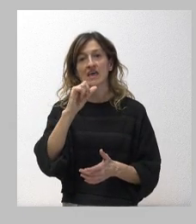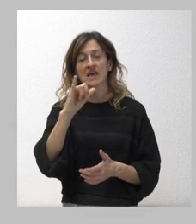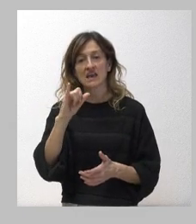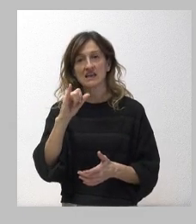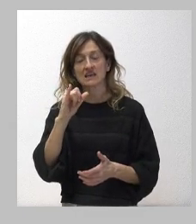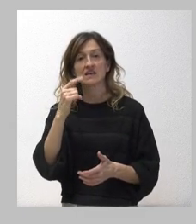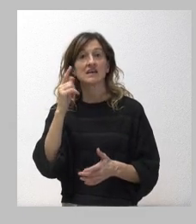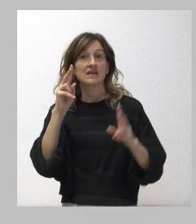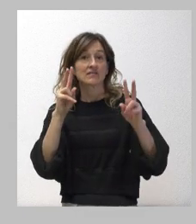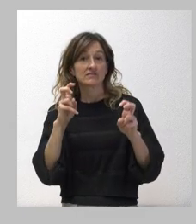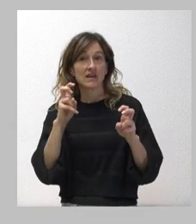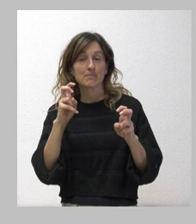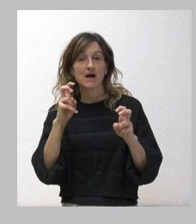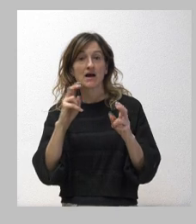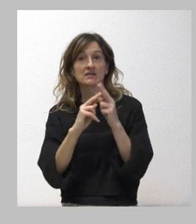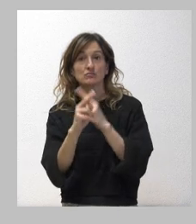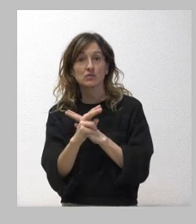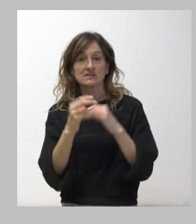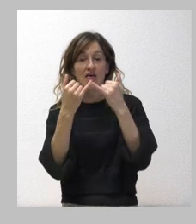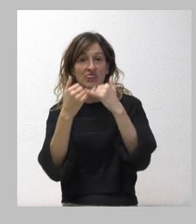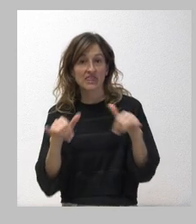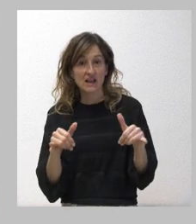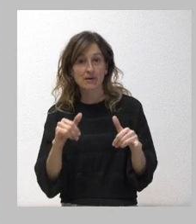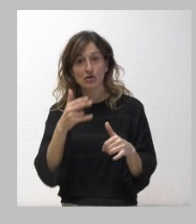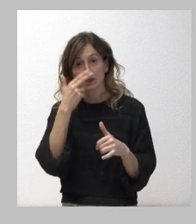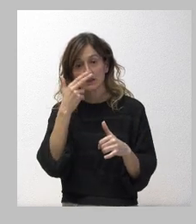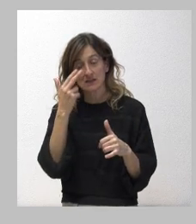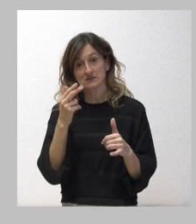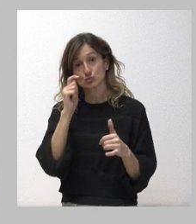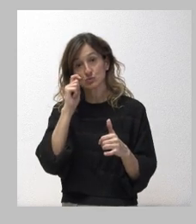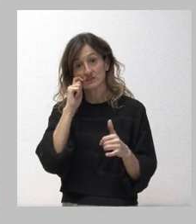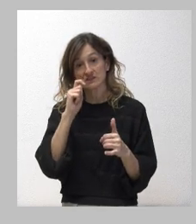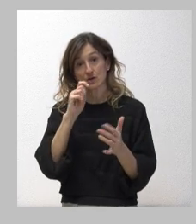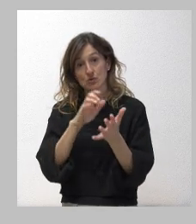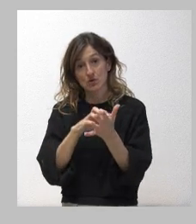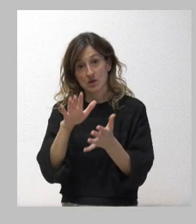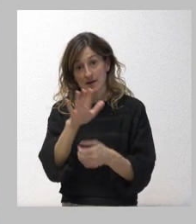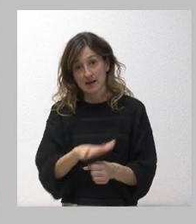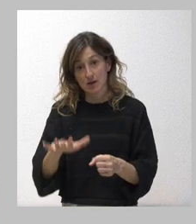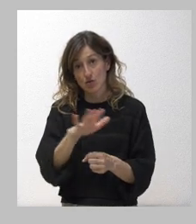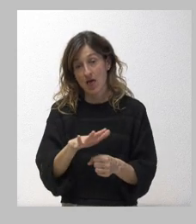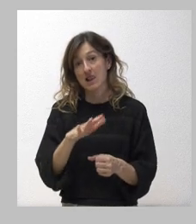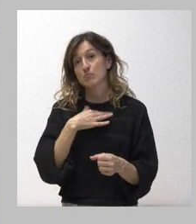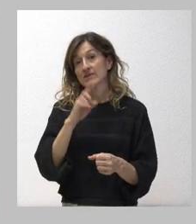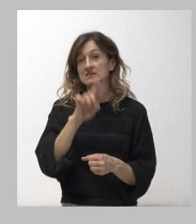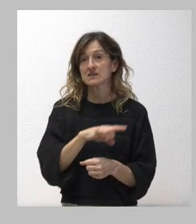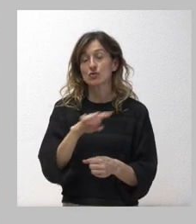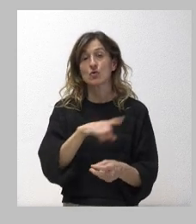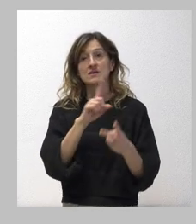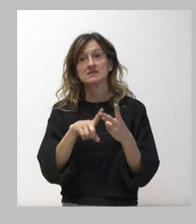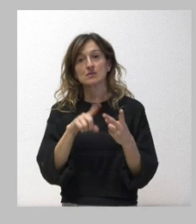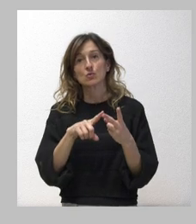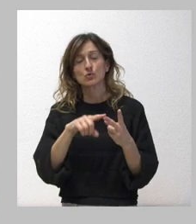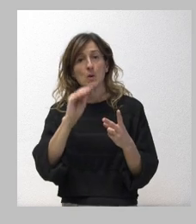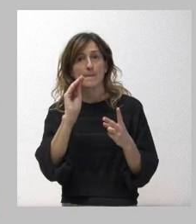Ayuntamiento para poder celebrar esta fiesta de interés turístico regional. en segundo lugar, no sé muy bien si es una pregunta